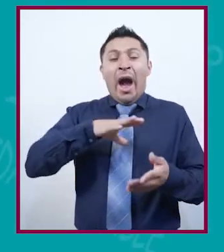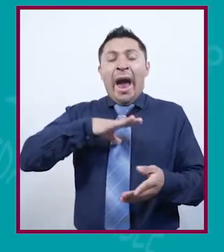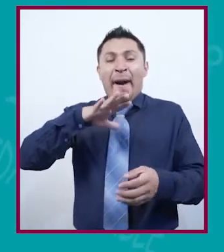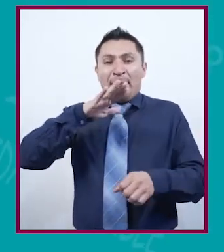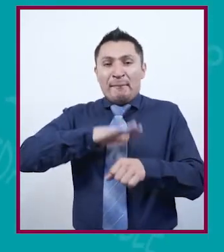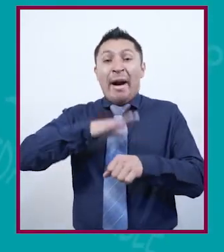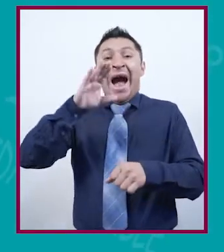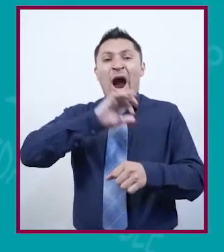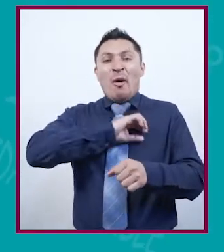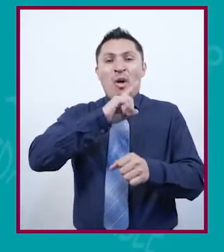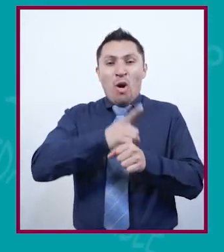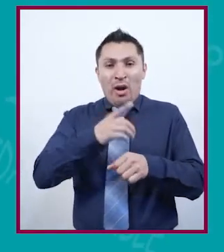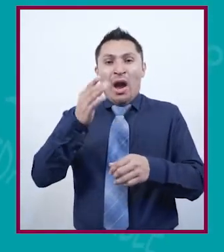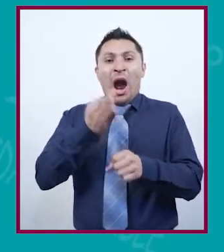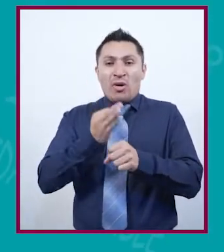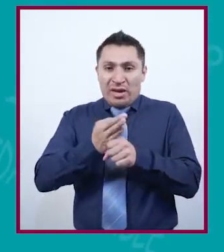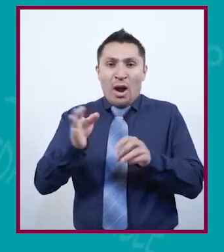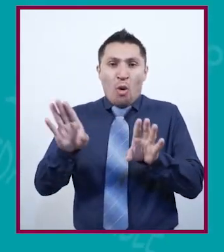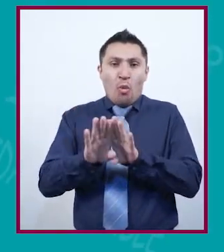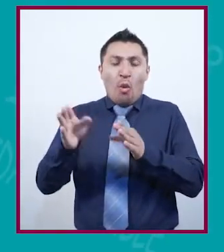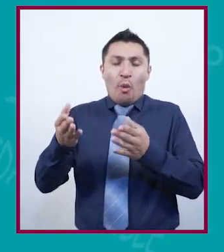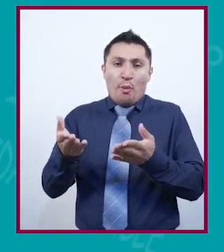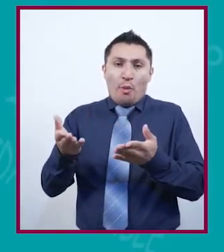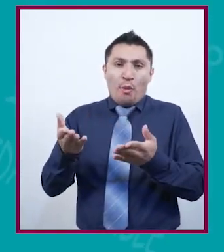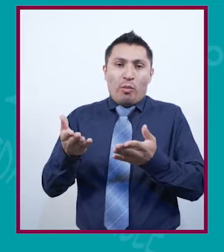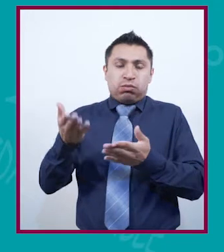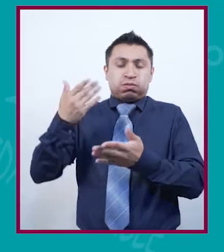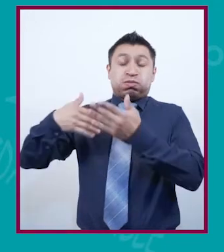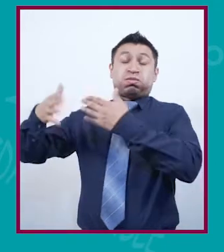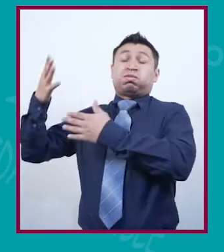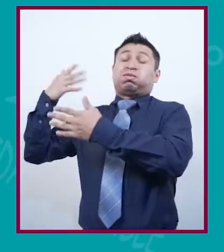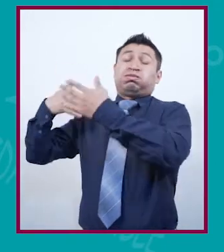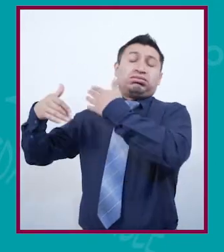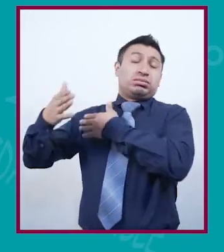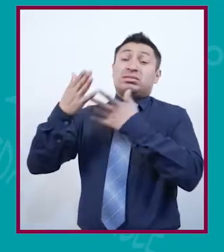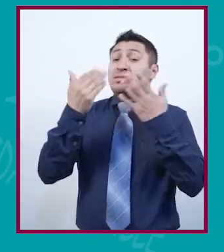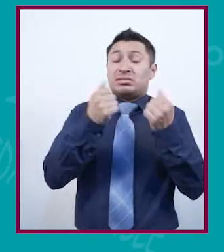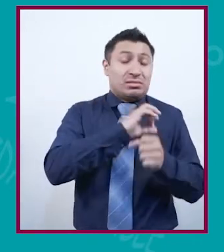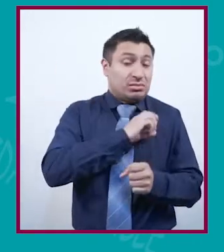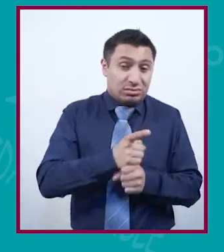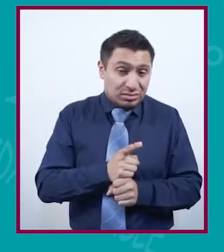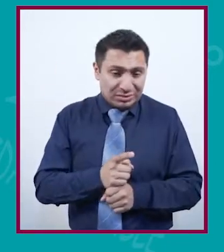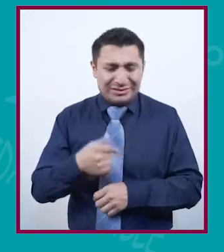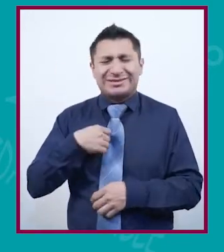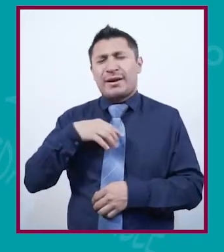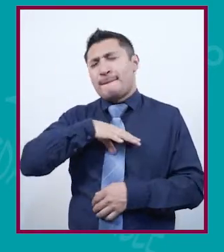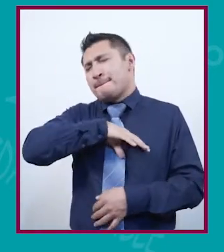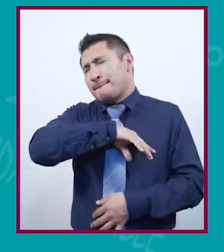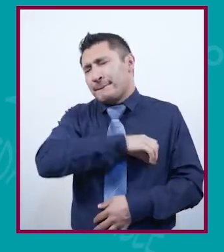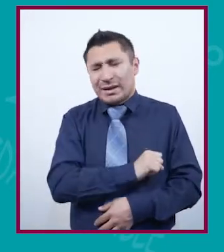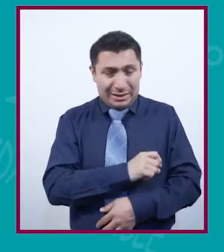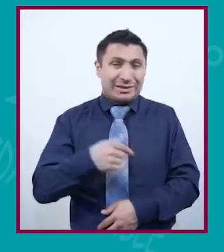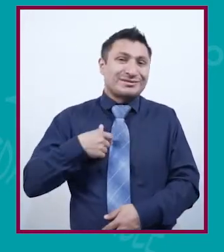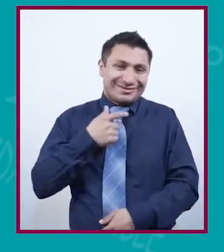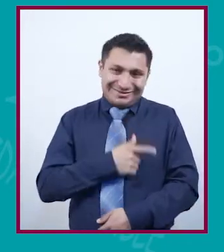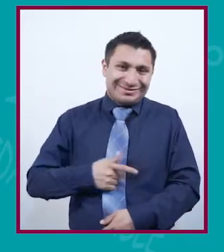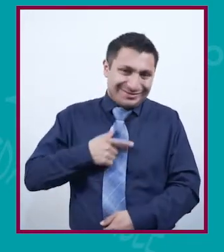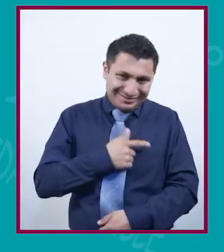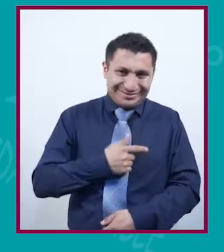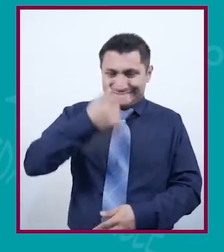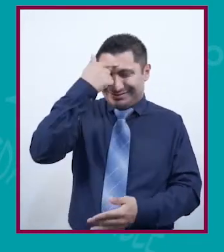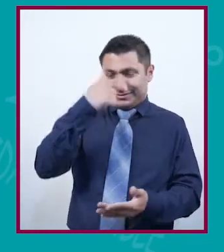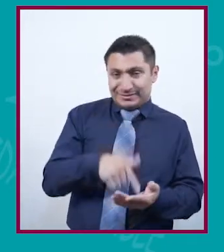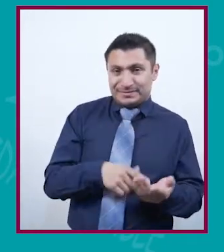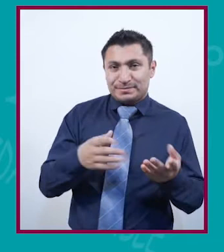creo que hay más oportunidades ahorita que en las de años anteriores. Sí, me gusta mucho y lo